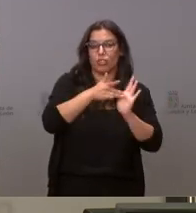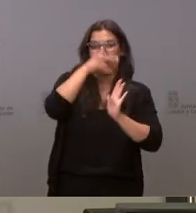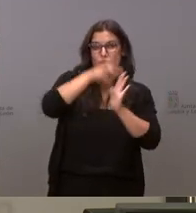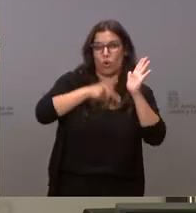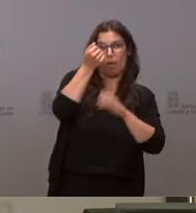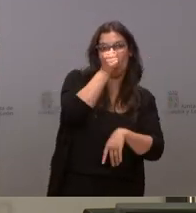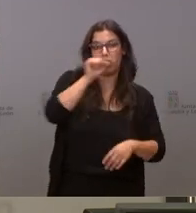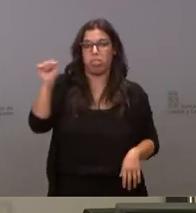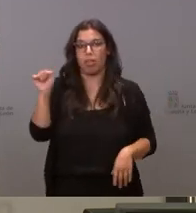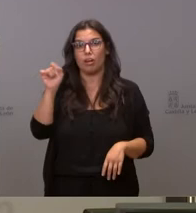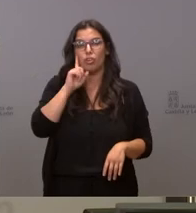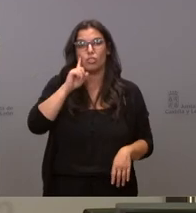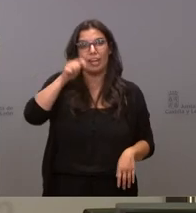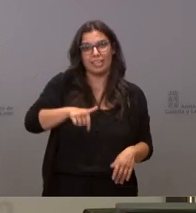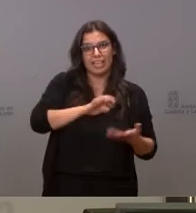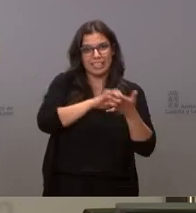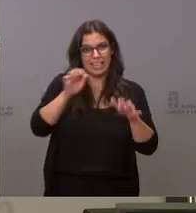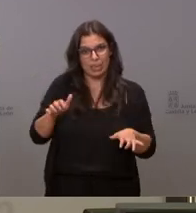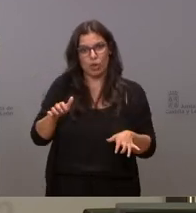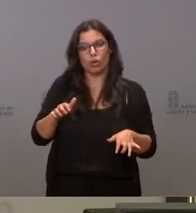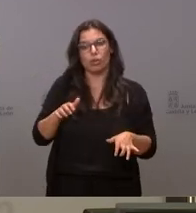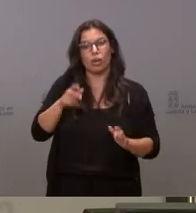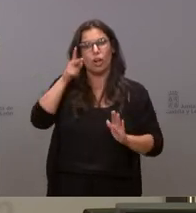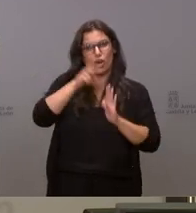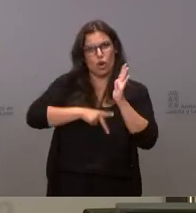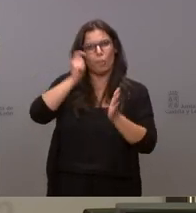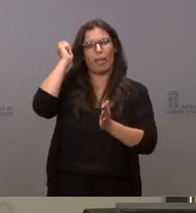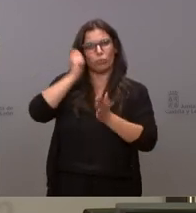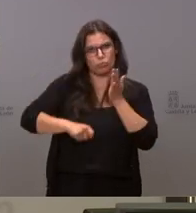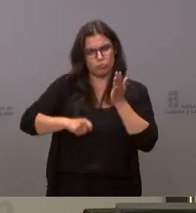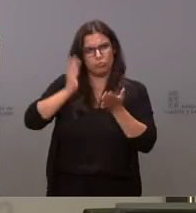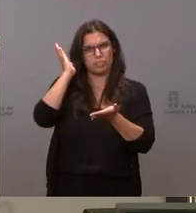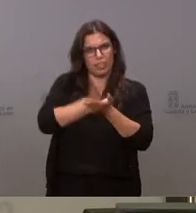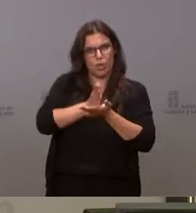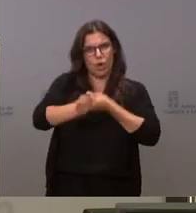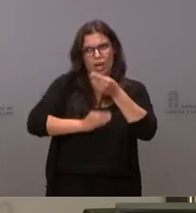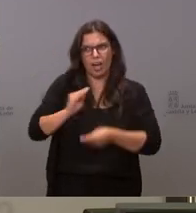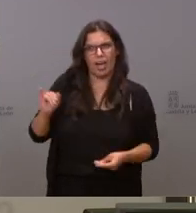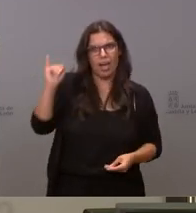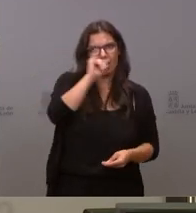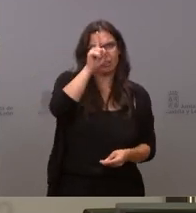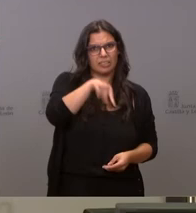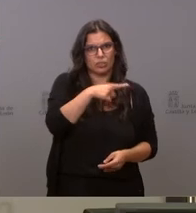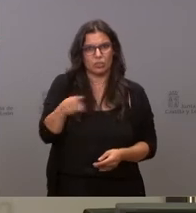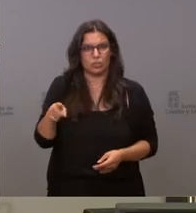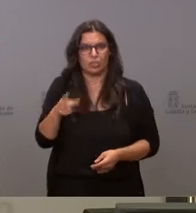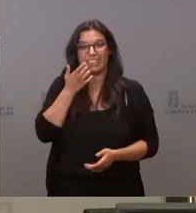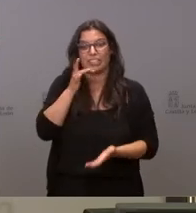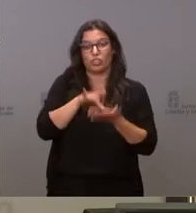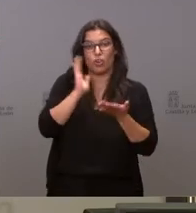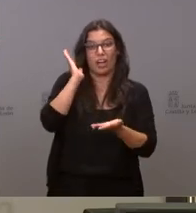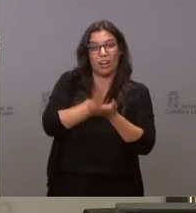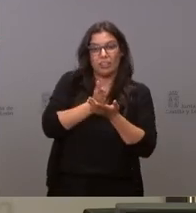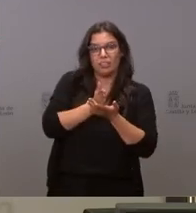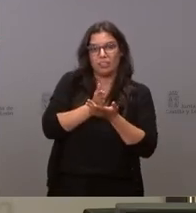sé si en Castilla y León se ha llegado a estrenar este tipo de sanción y en qué nivel están las infracciones que